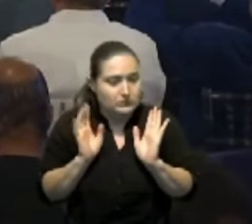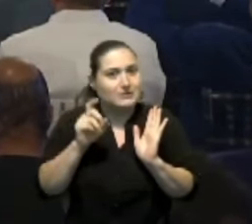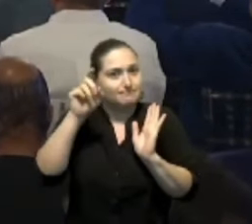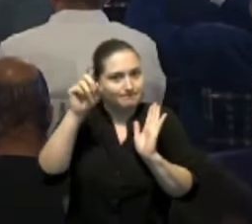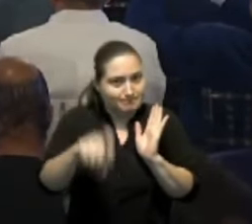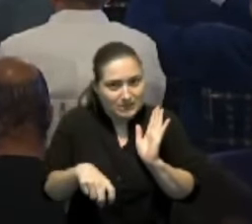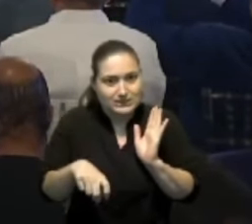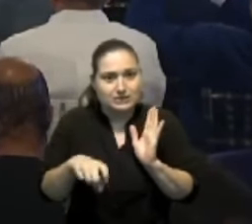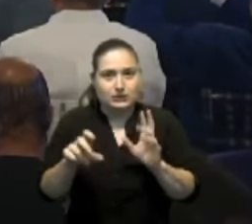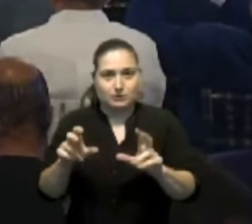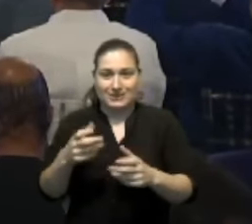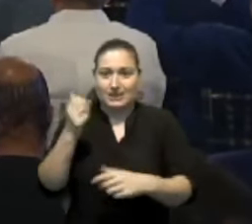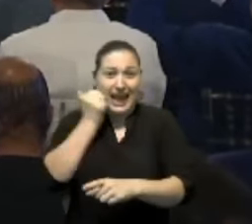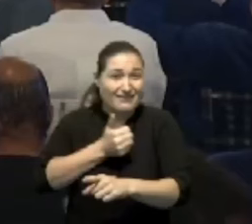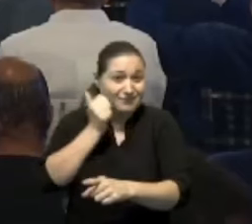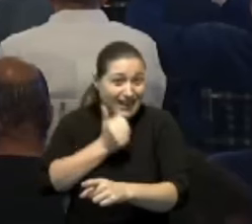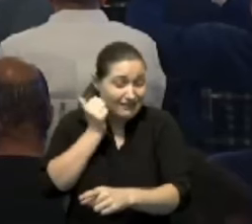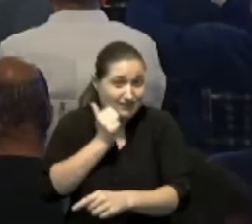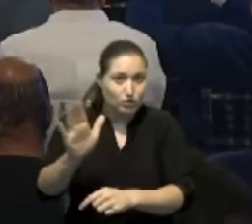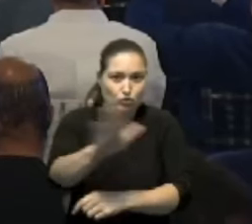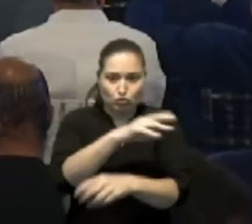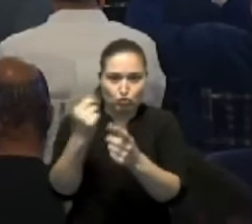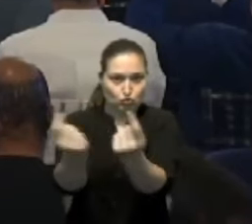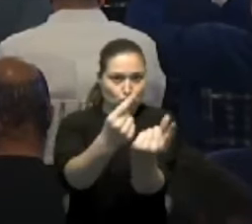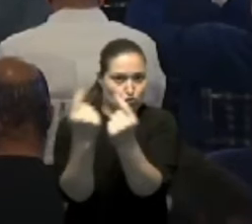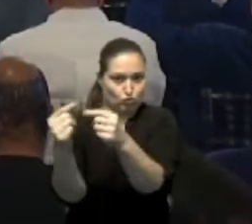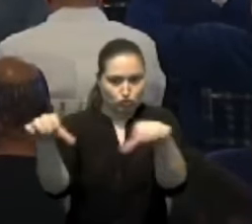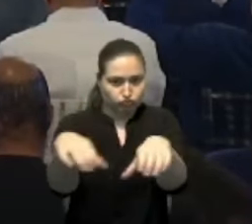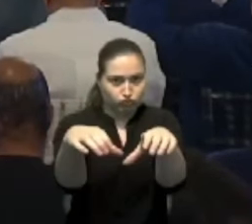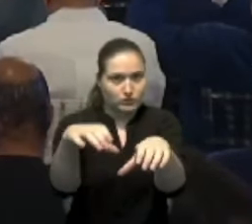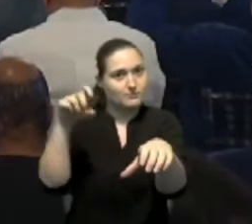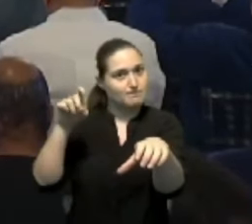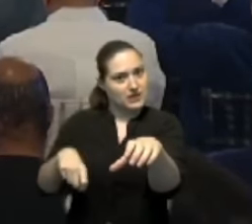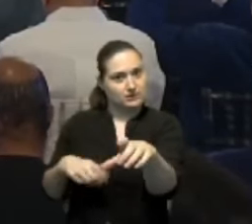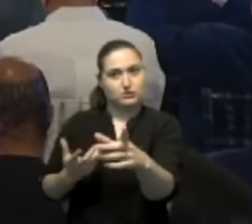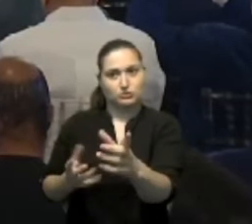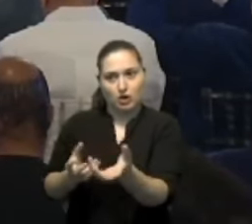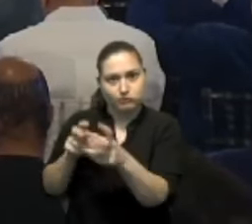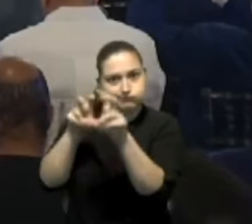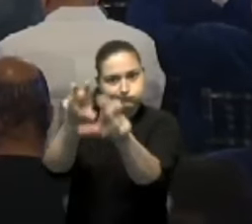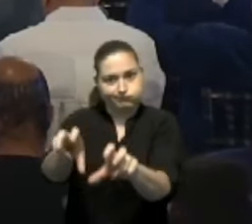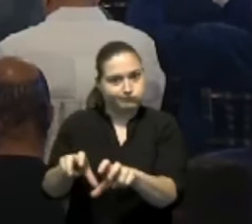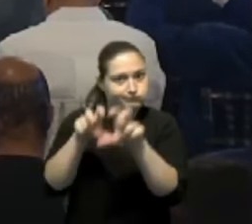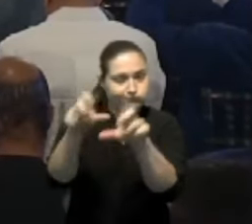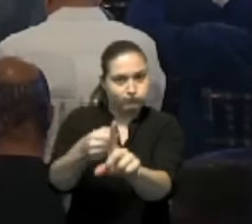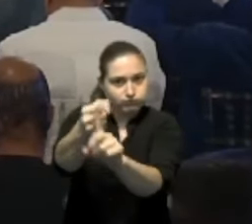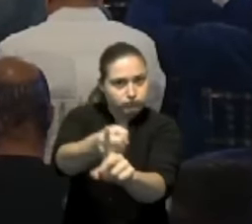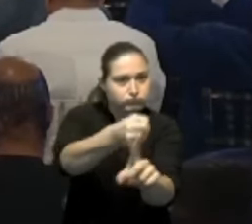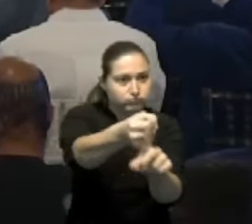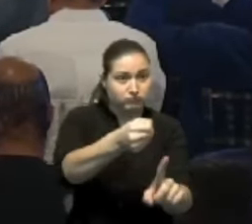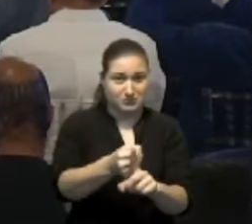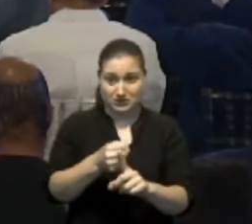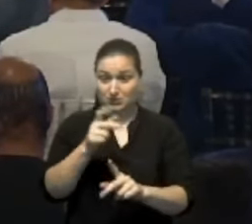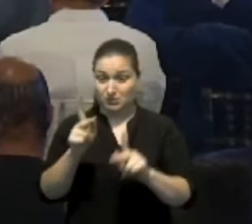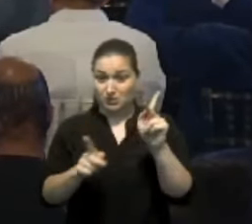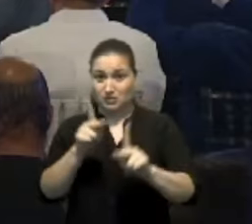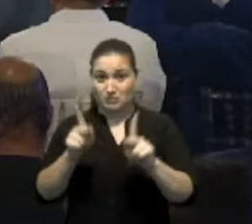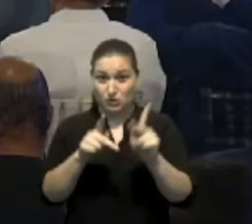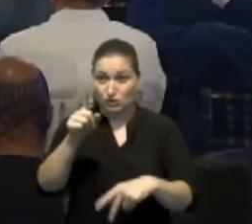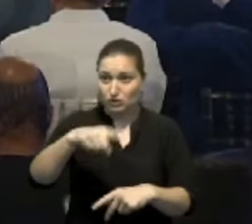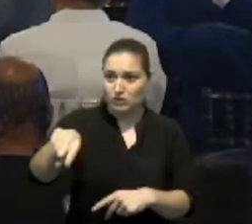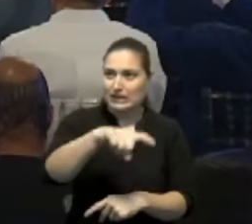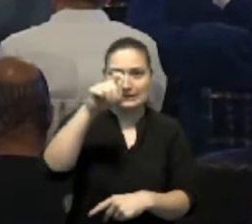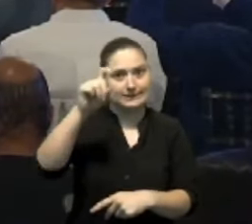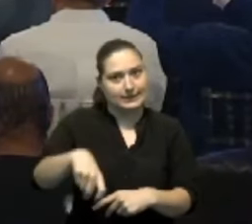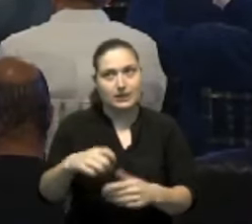que afectan su día a día. No conozco a nadie que no quiera que se mejore sustancialmente el problema de la